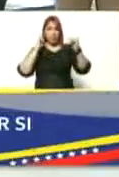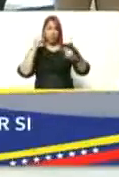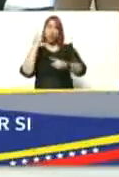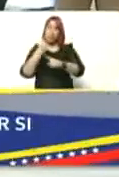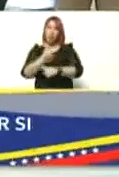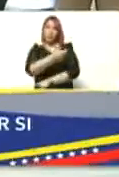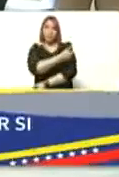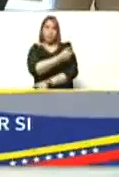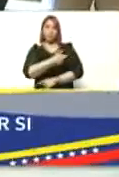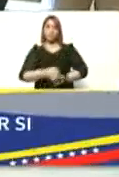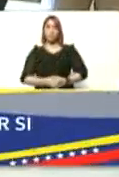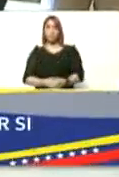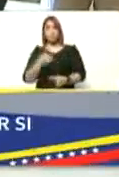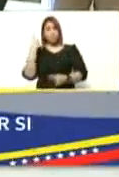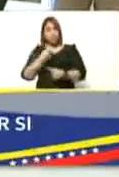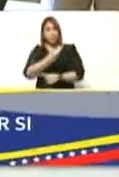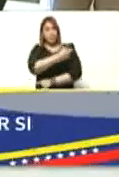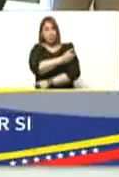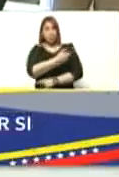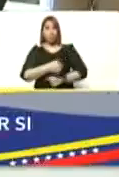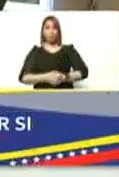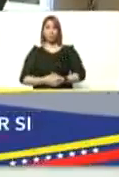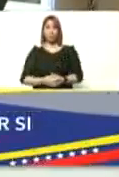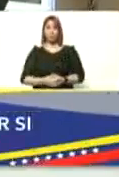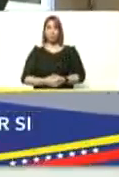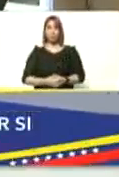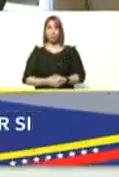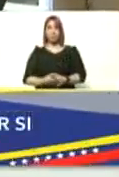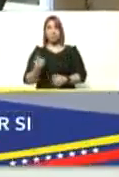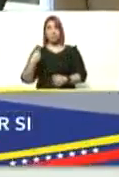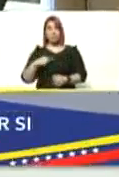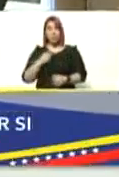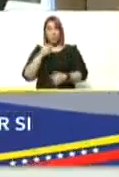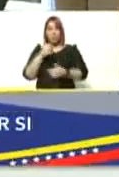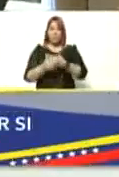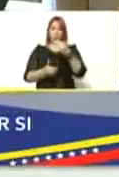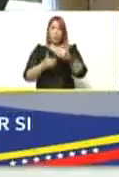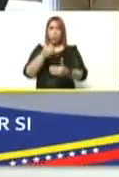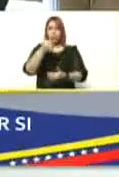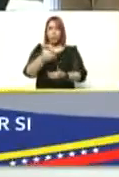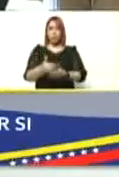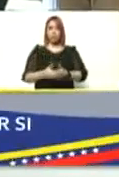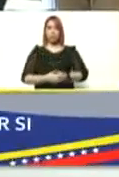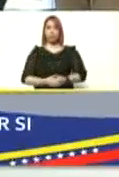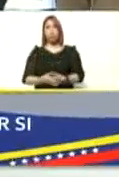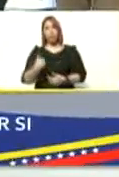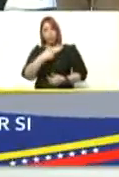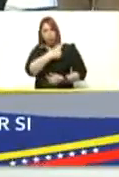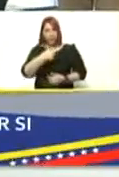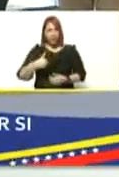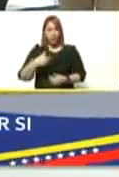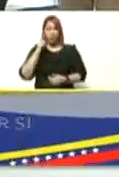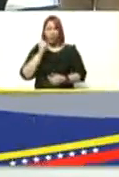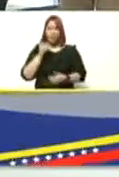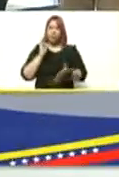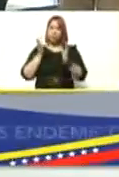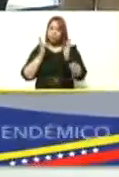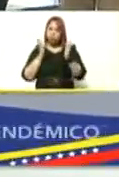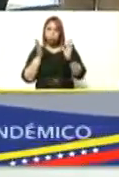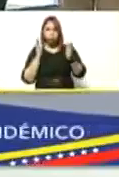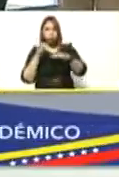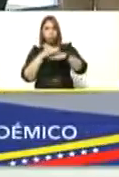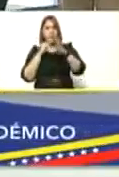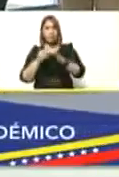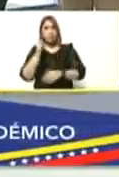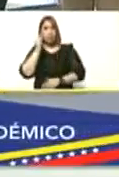vacuna póngase la vacuna tenemos un proceso yo quiero que esto sea conversadito ministras